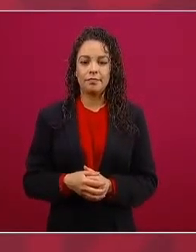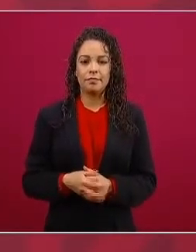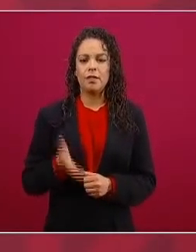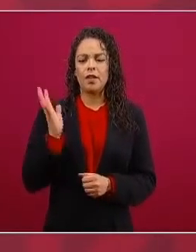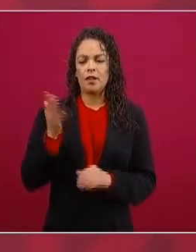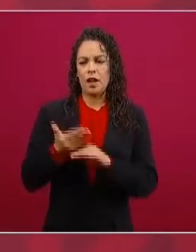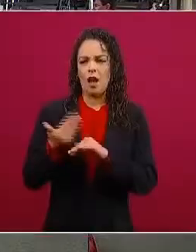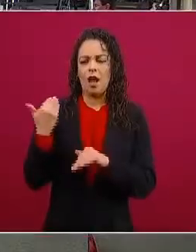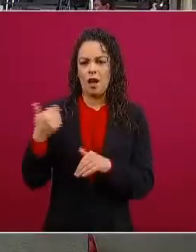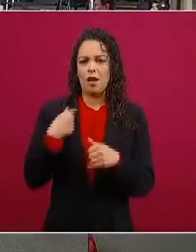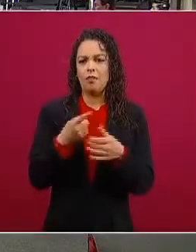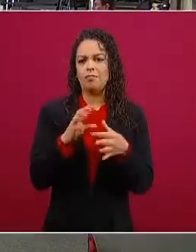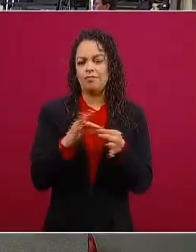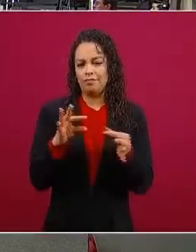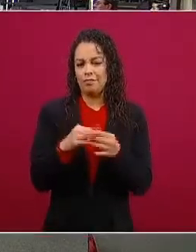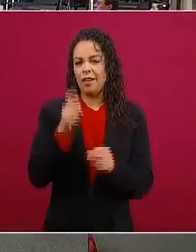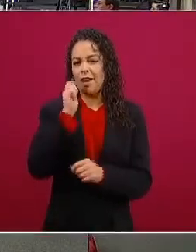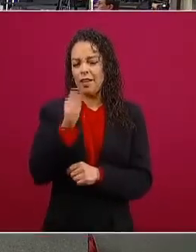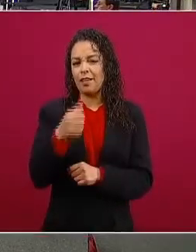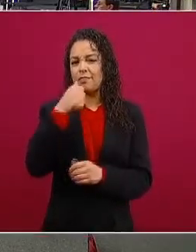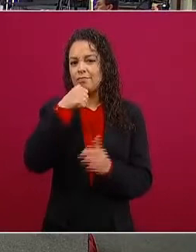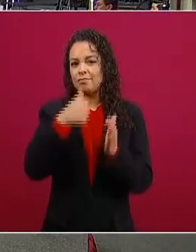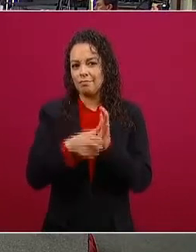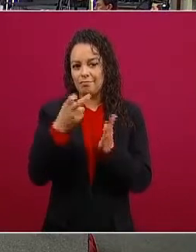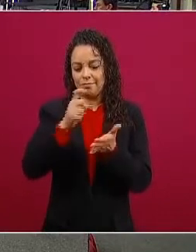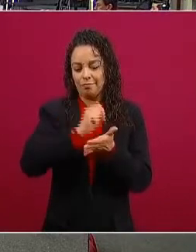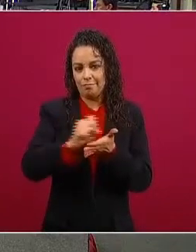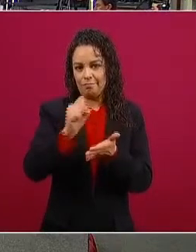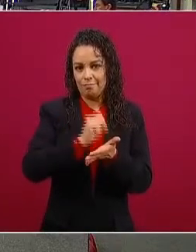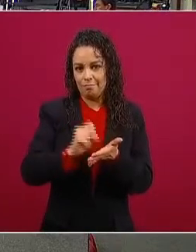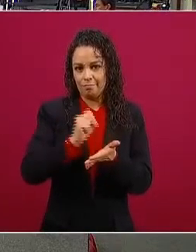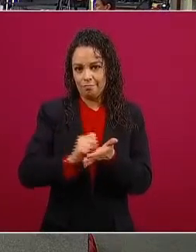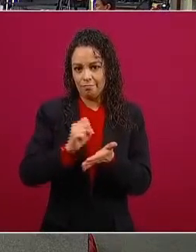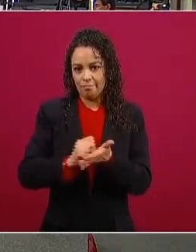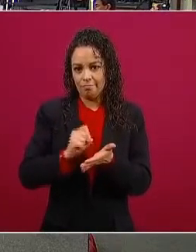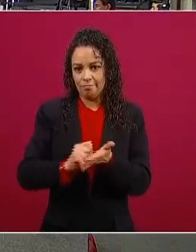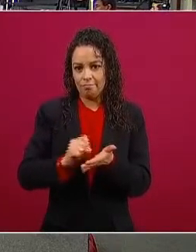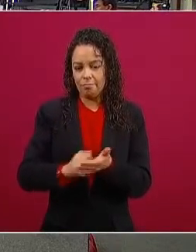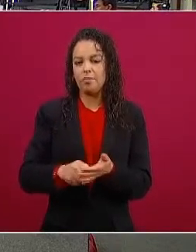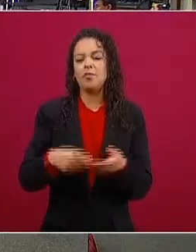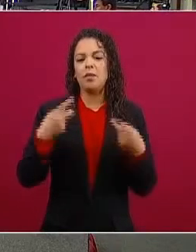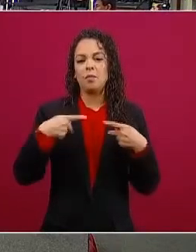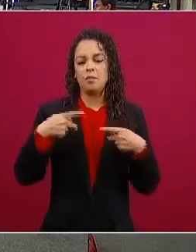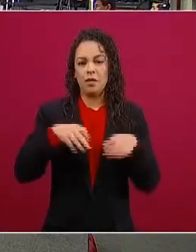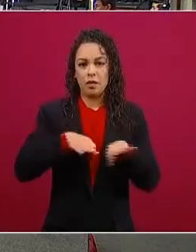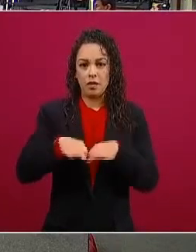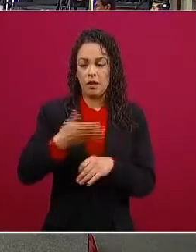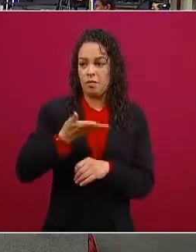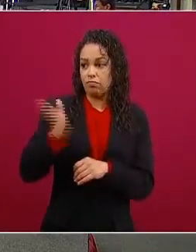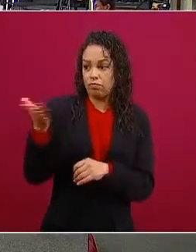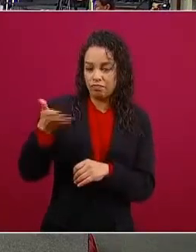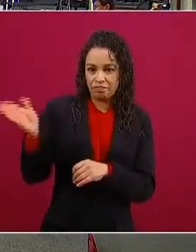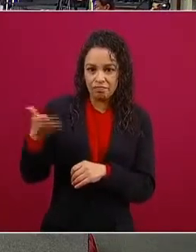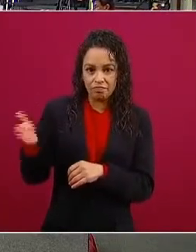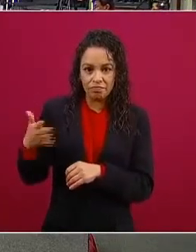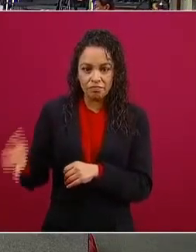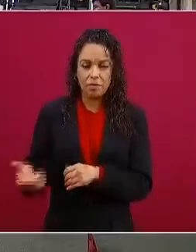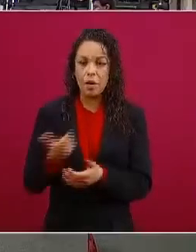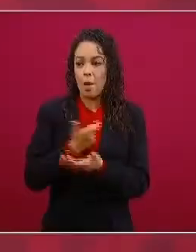era despedir trabajadores reducir salario